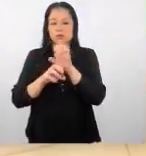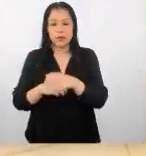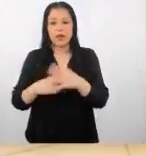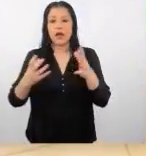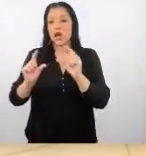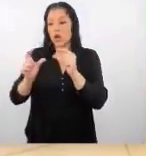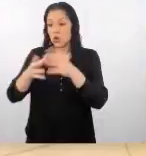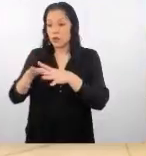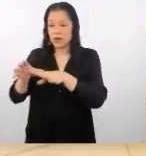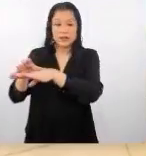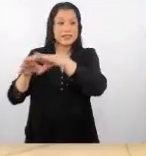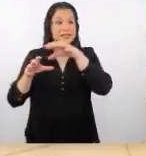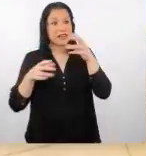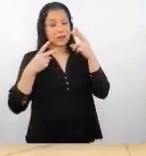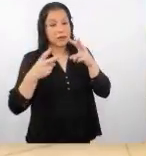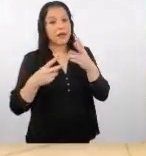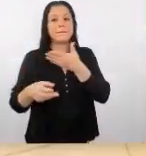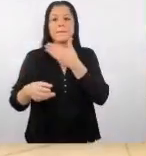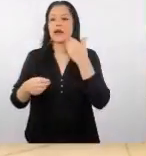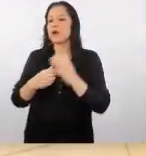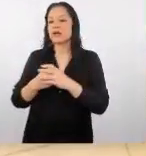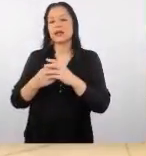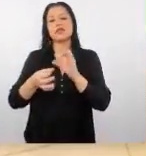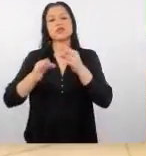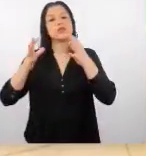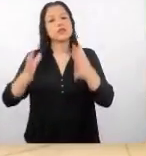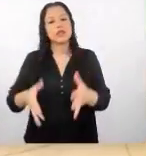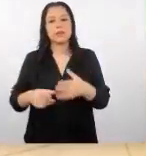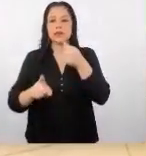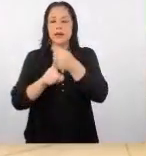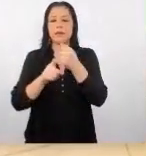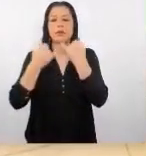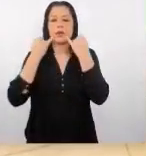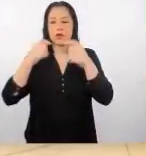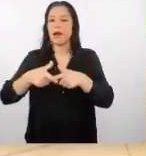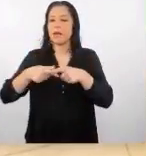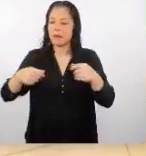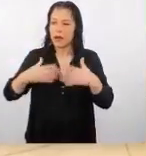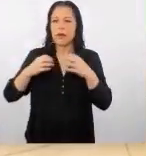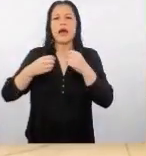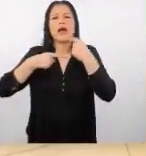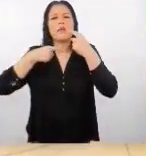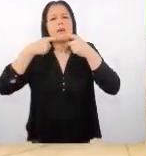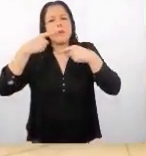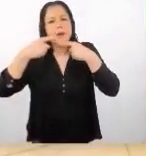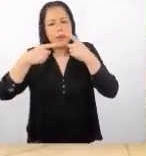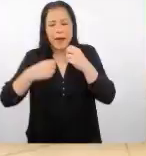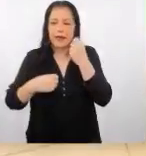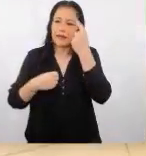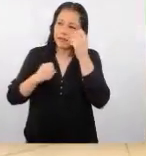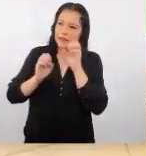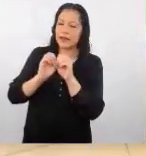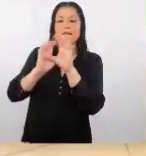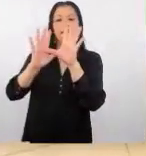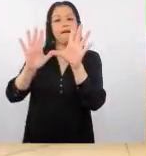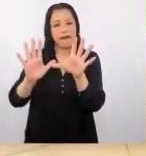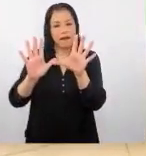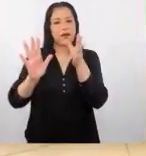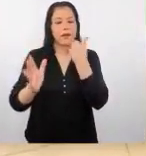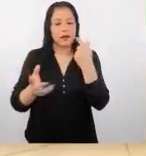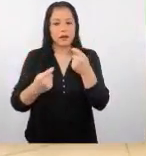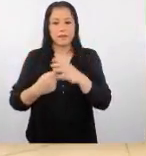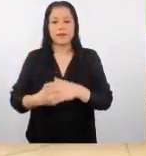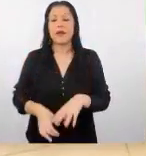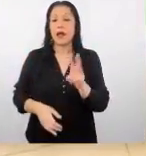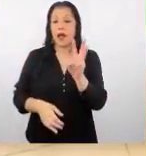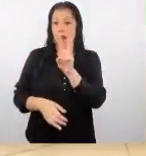y que habla con ustedes es mejor que tengan su traductor en japonés para que puedan desplayarse incluso entender mejor la página